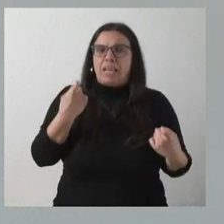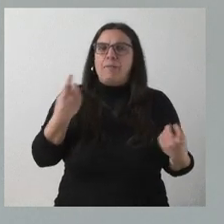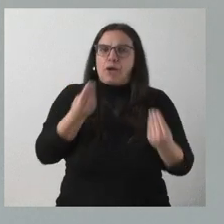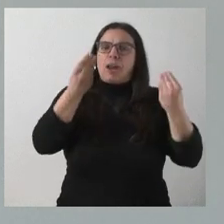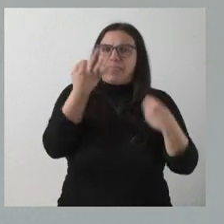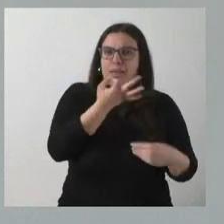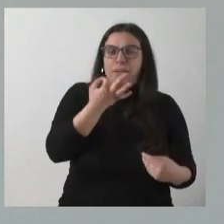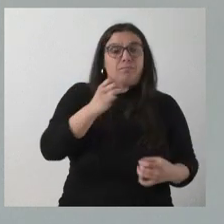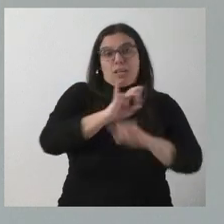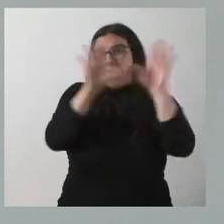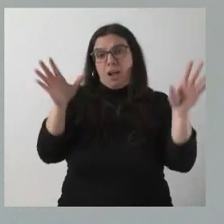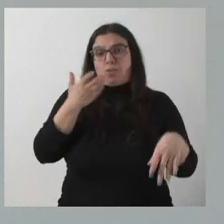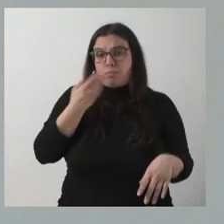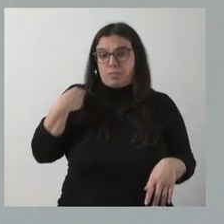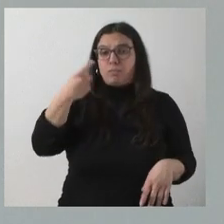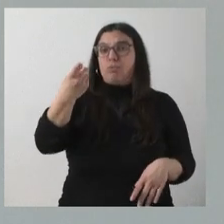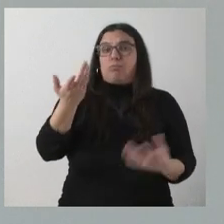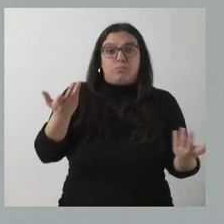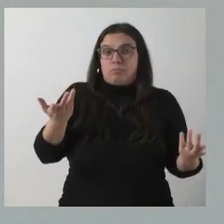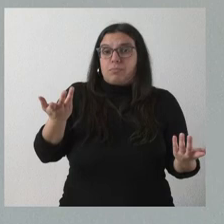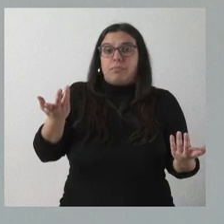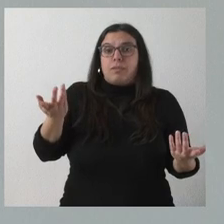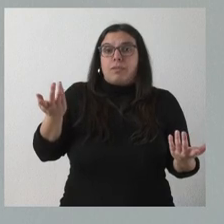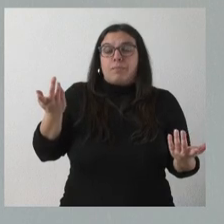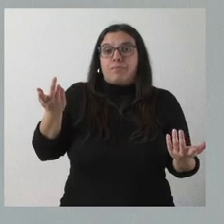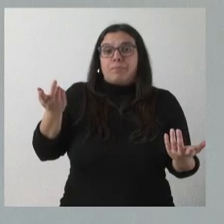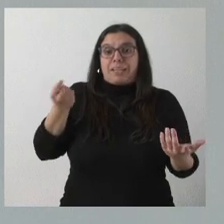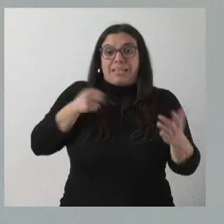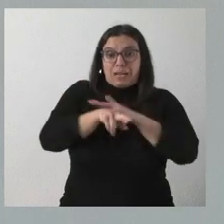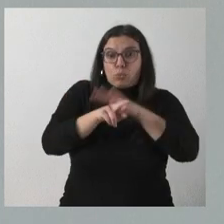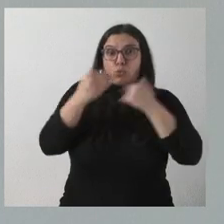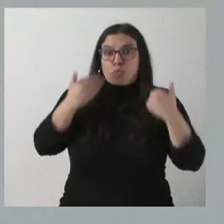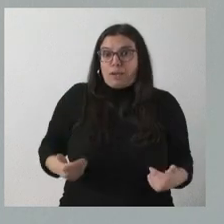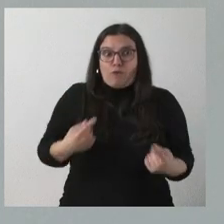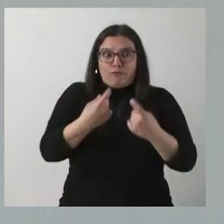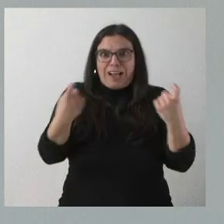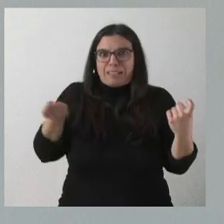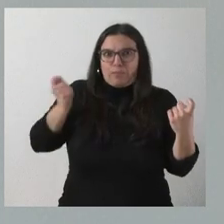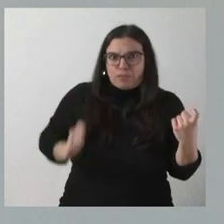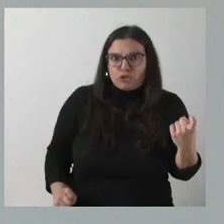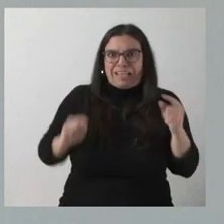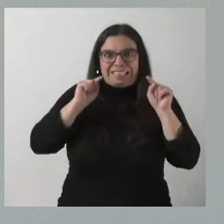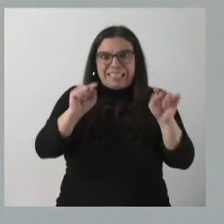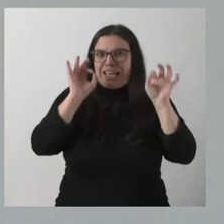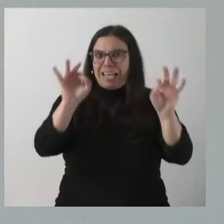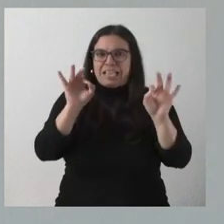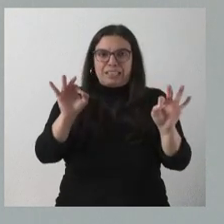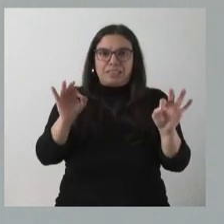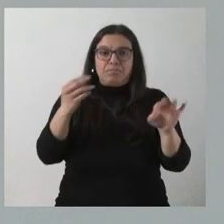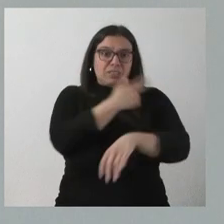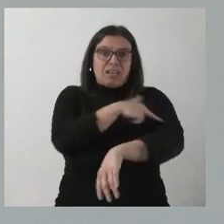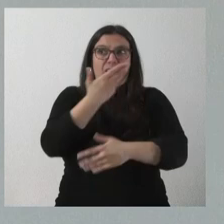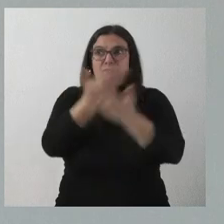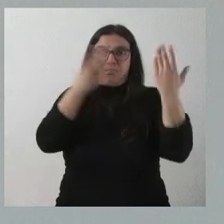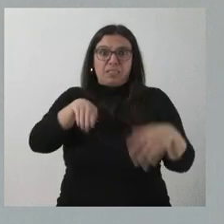abordar, entre ellas muy claramente la insuficiencia de estos recursos humanos que tiene la sanidad en el conjunto